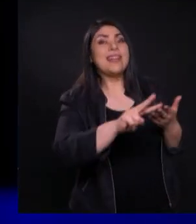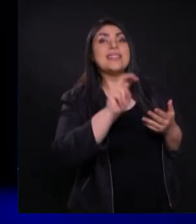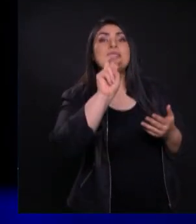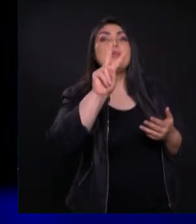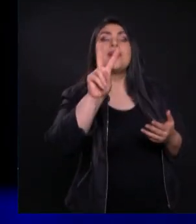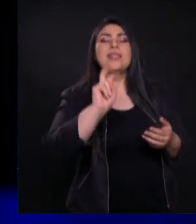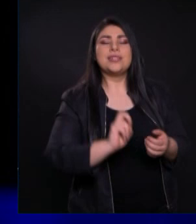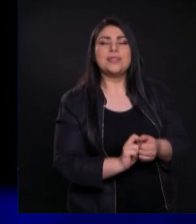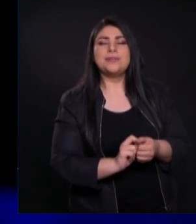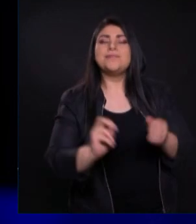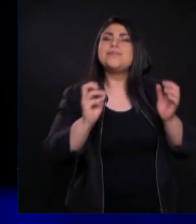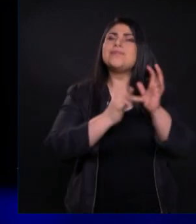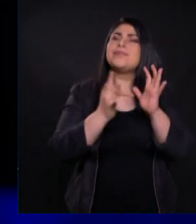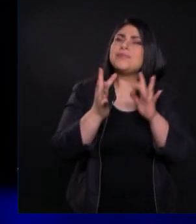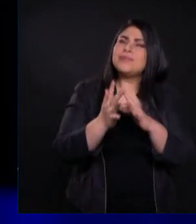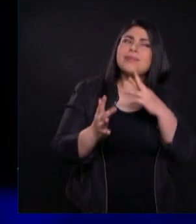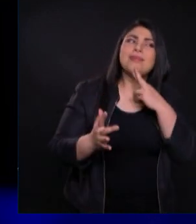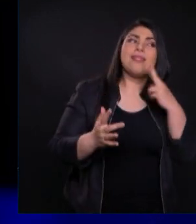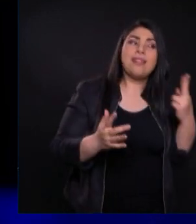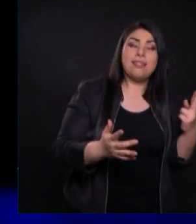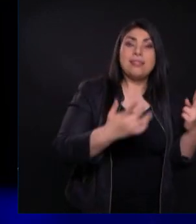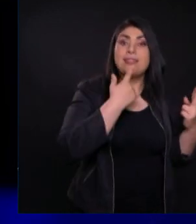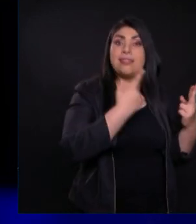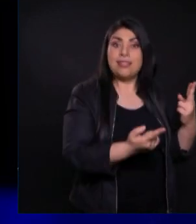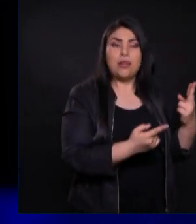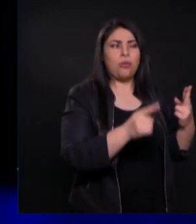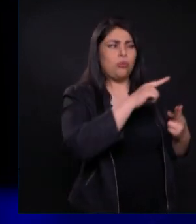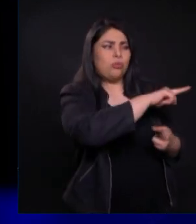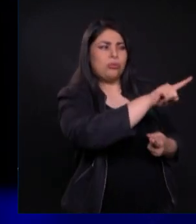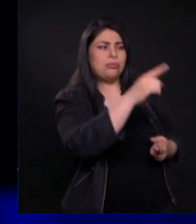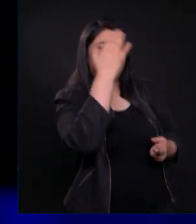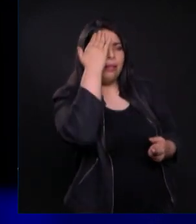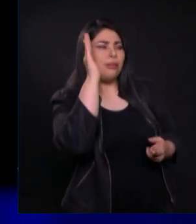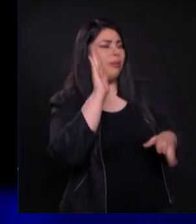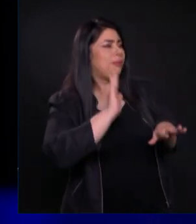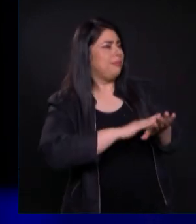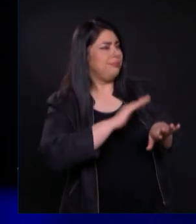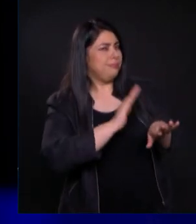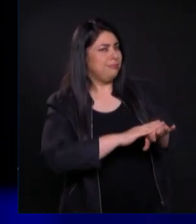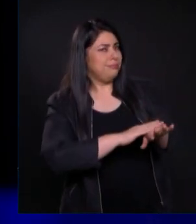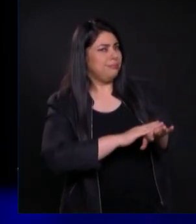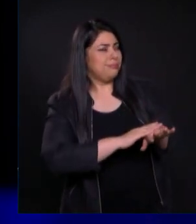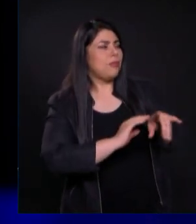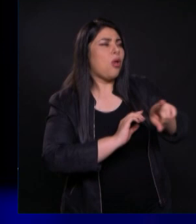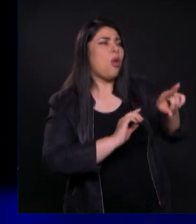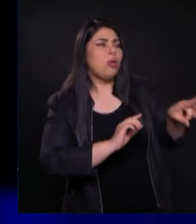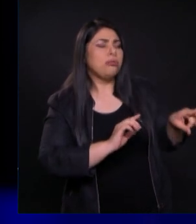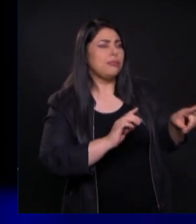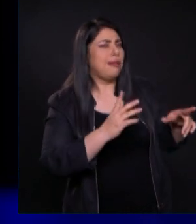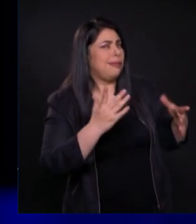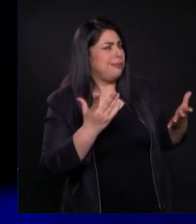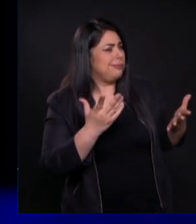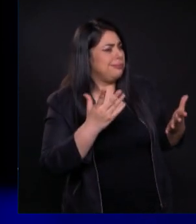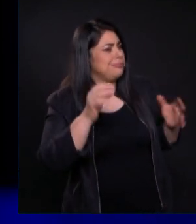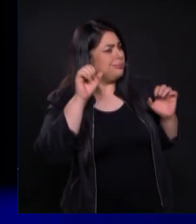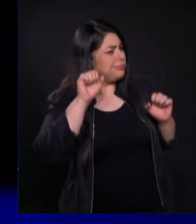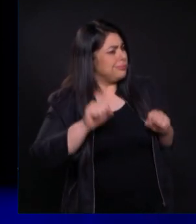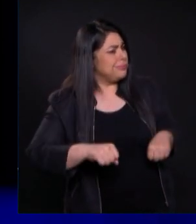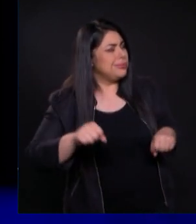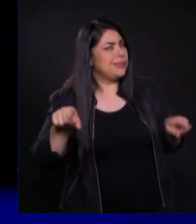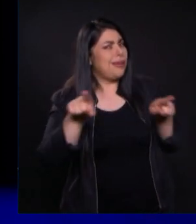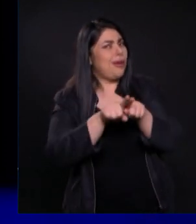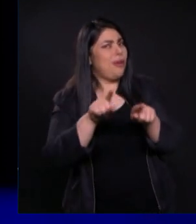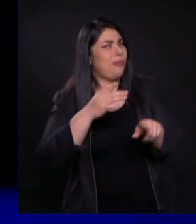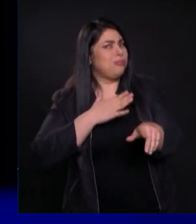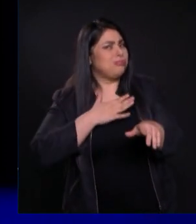respondiendo le dijo no sabéis lo que pedís Podéis beber del vaso que yo he de beber y ser bautizados con el